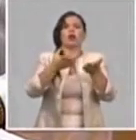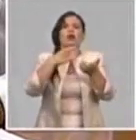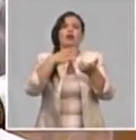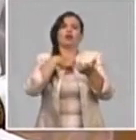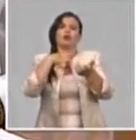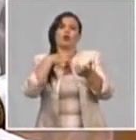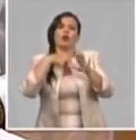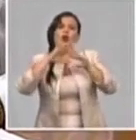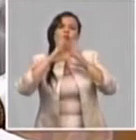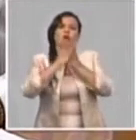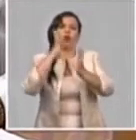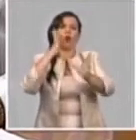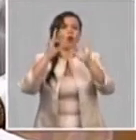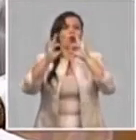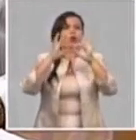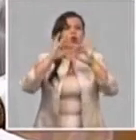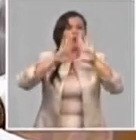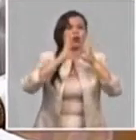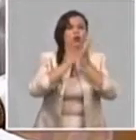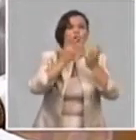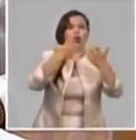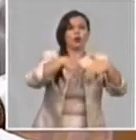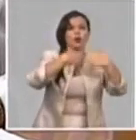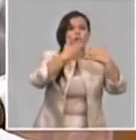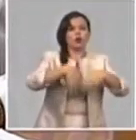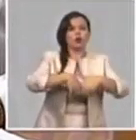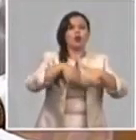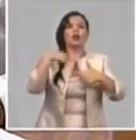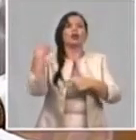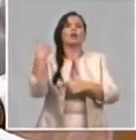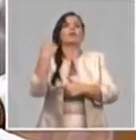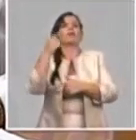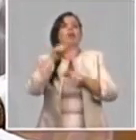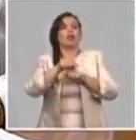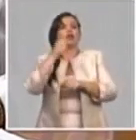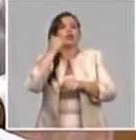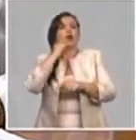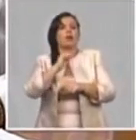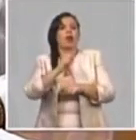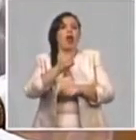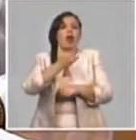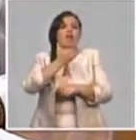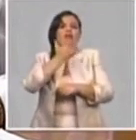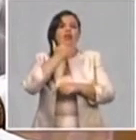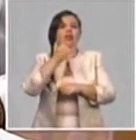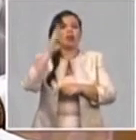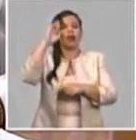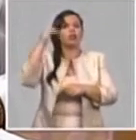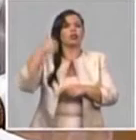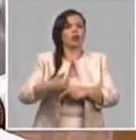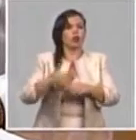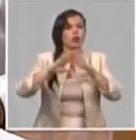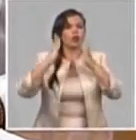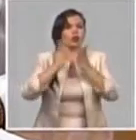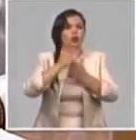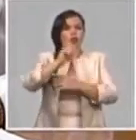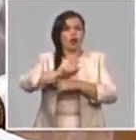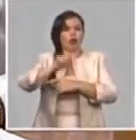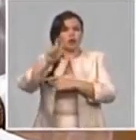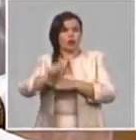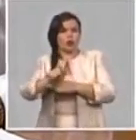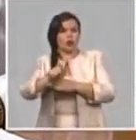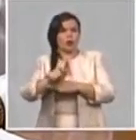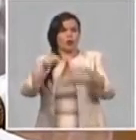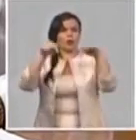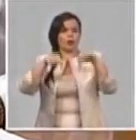inocuidad en nuestras producciones que también tributaran a una situación de salud compleja para nuestro pueblo. Tenemos que informarle